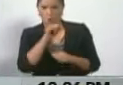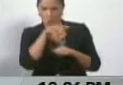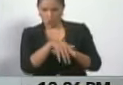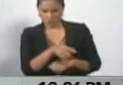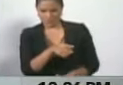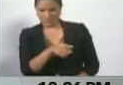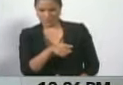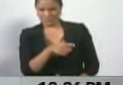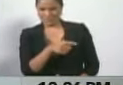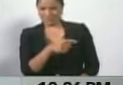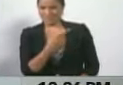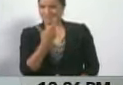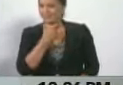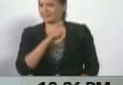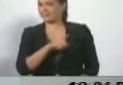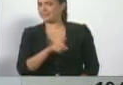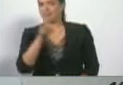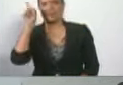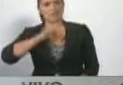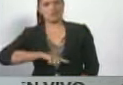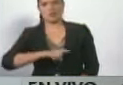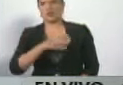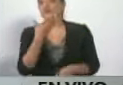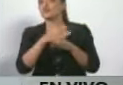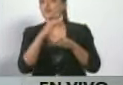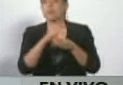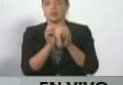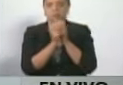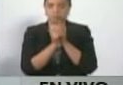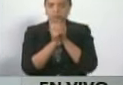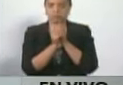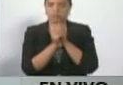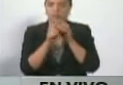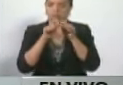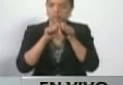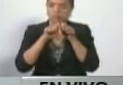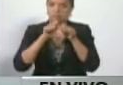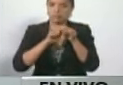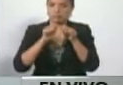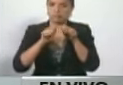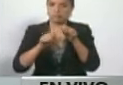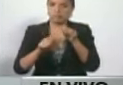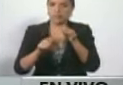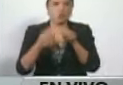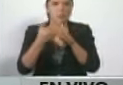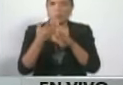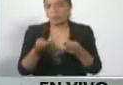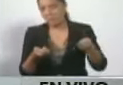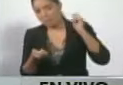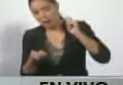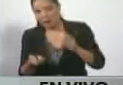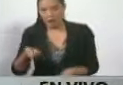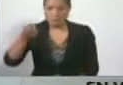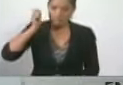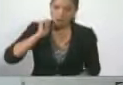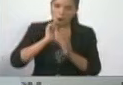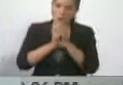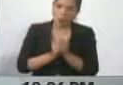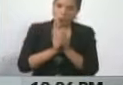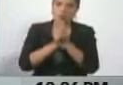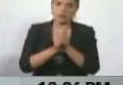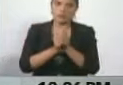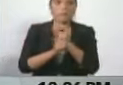creas ni el padre nuestro que te lo rece hincado dándose latigazos en la espalda. Es un farsante. Y así fue, y así fue.